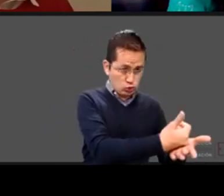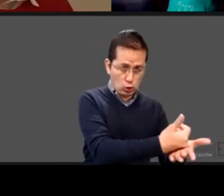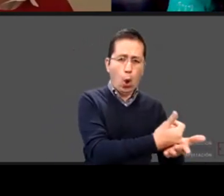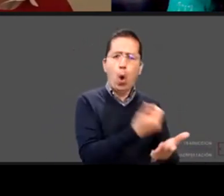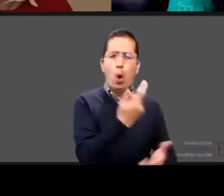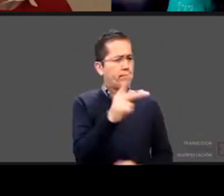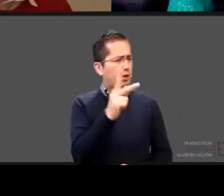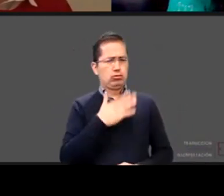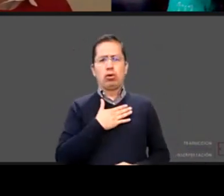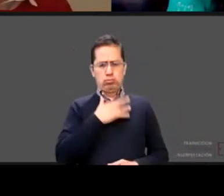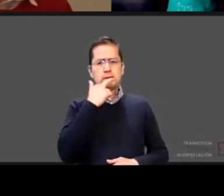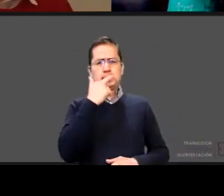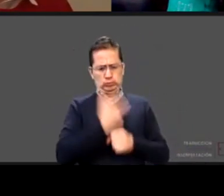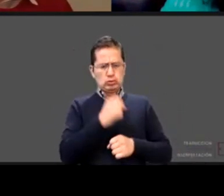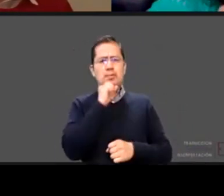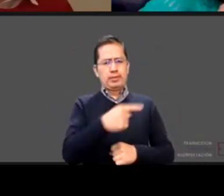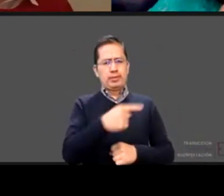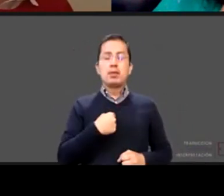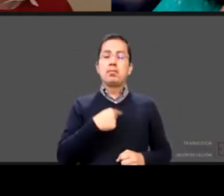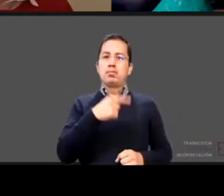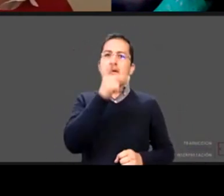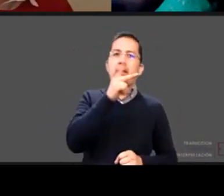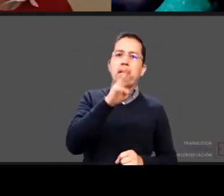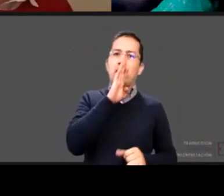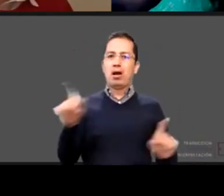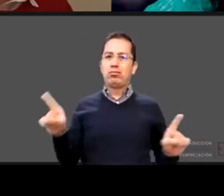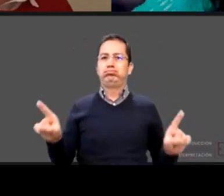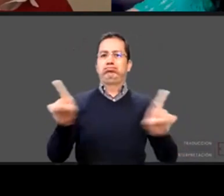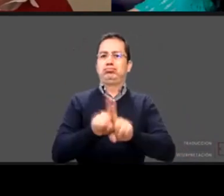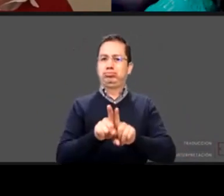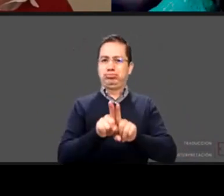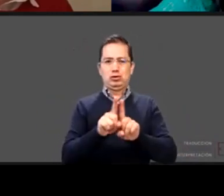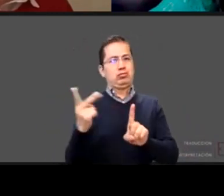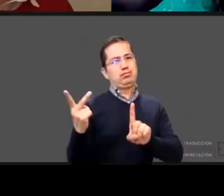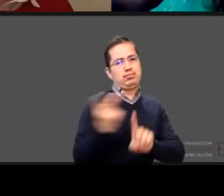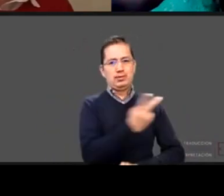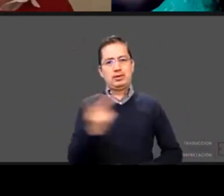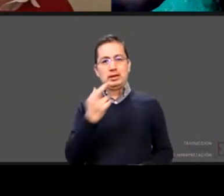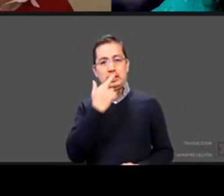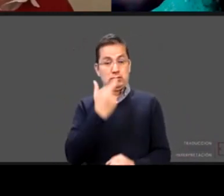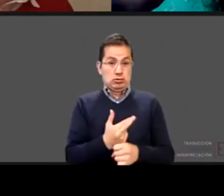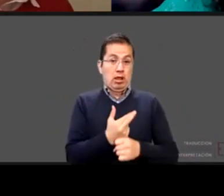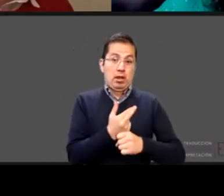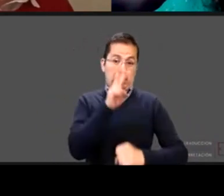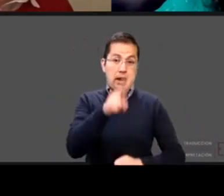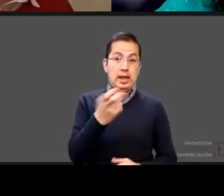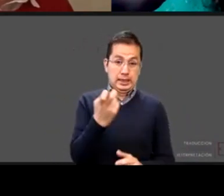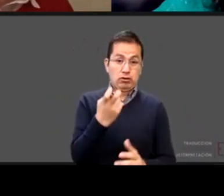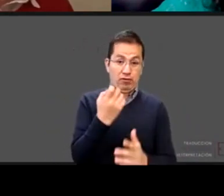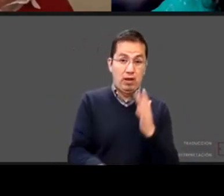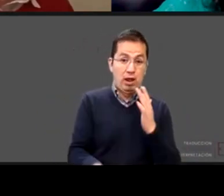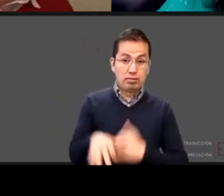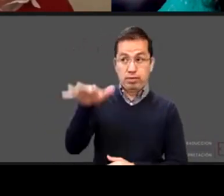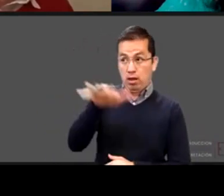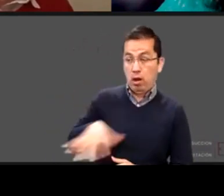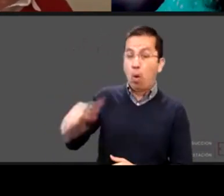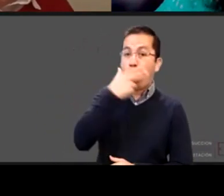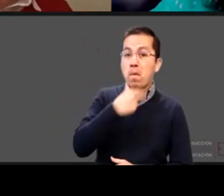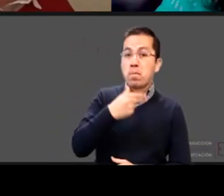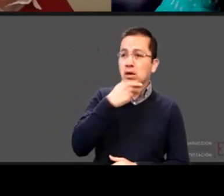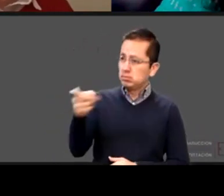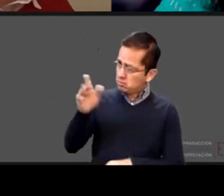parentalidad y es algo que también quiero ir abonando ¿por qué? porque tenemos que ir empoderando a los hombres y parte de ayudar a este papel de